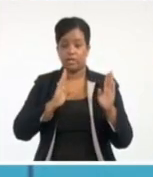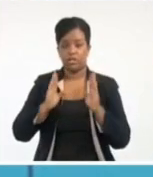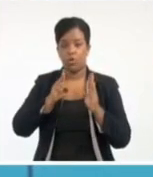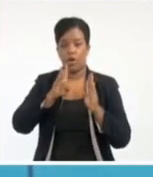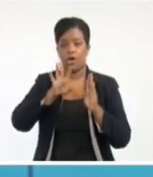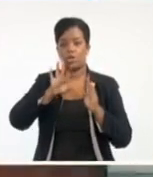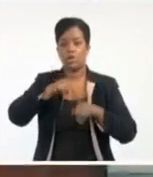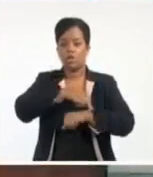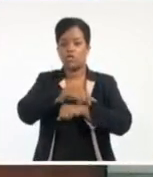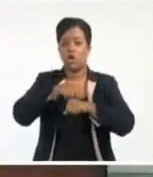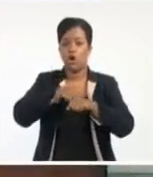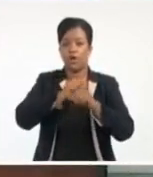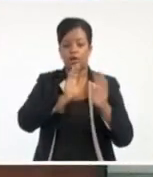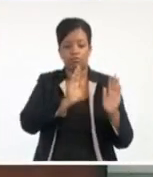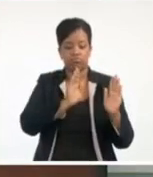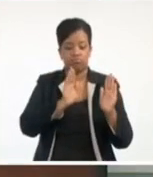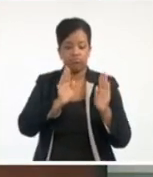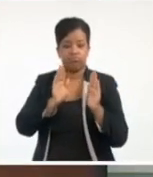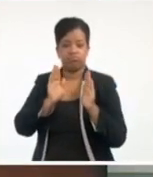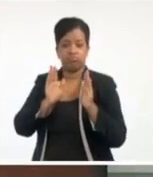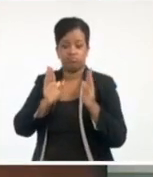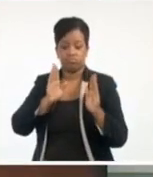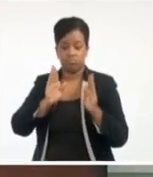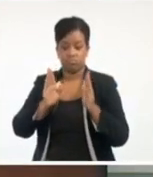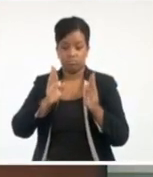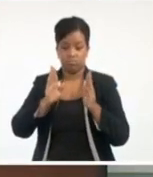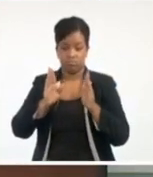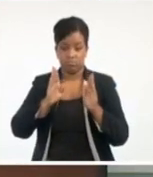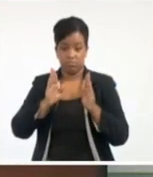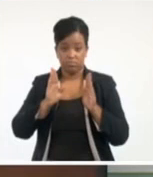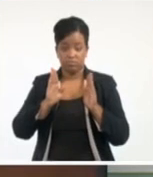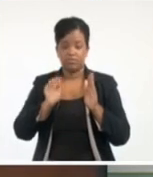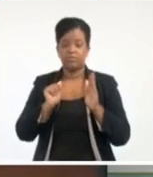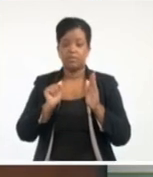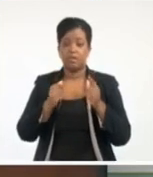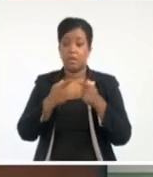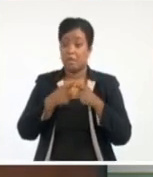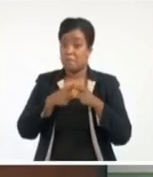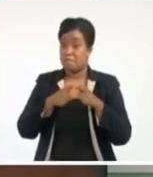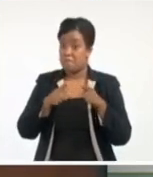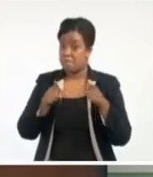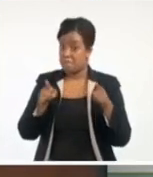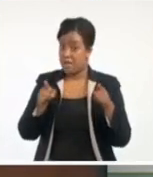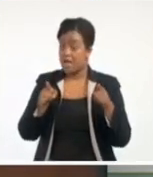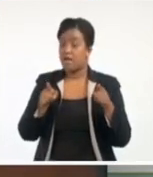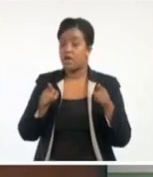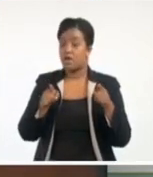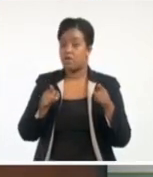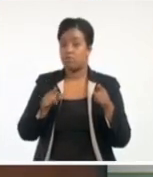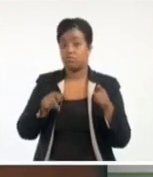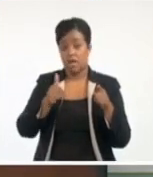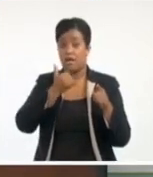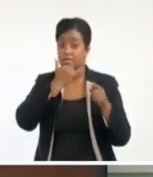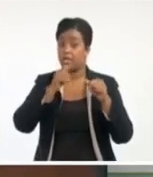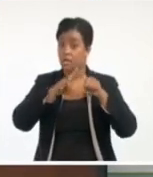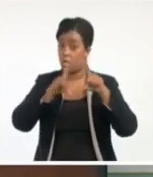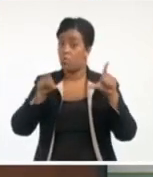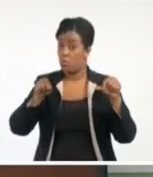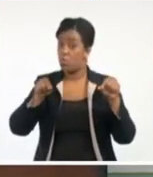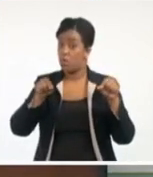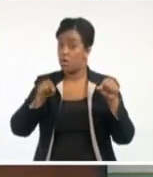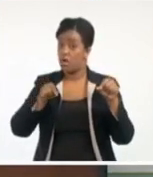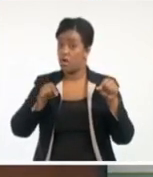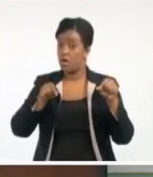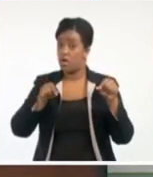de las trayectorias, pero indudablemente pasan por Cuba. Pasan por Cuba y pasan por la región